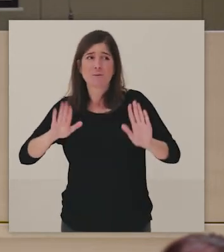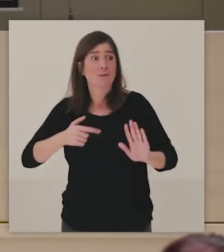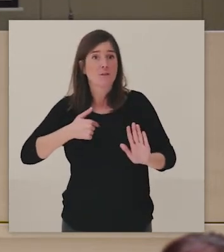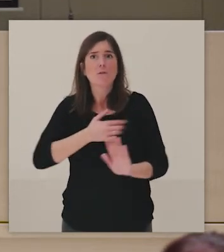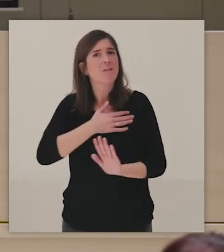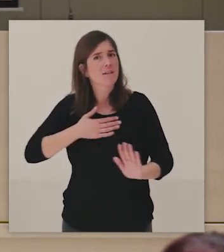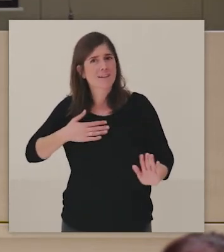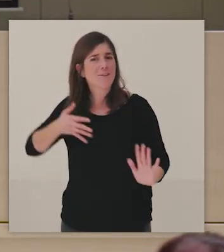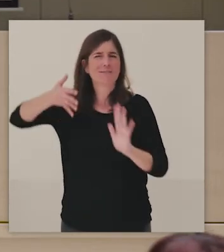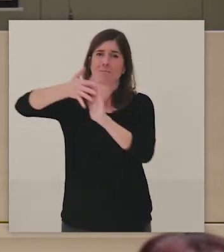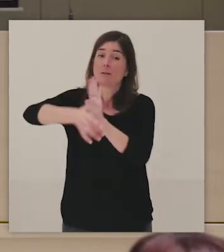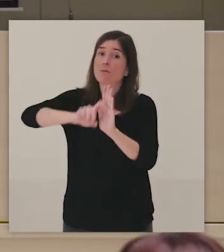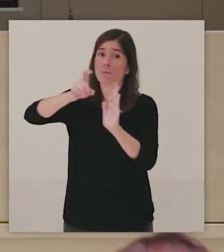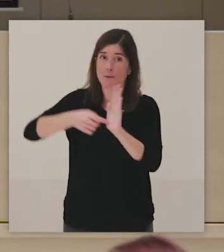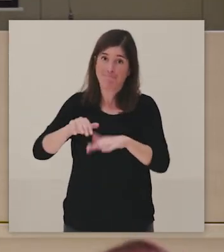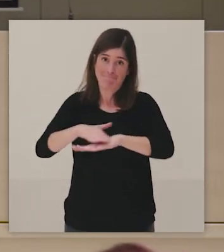el conjunto.